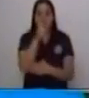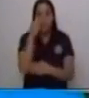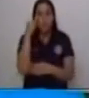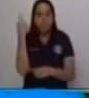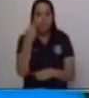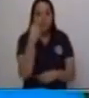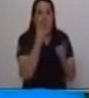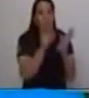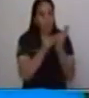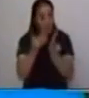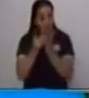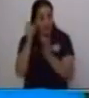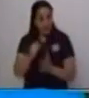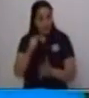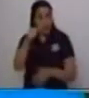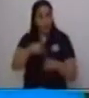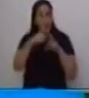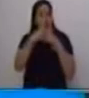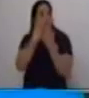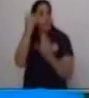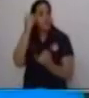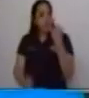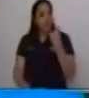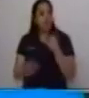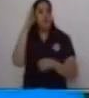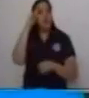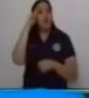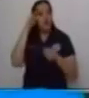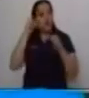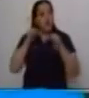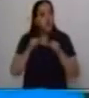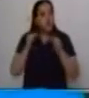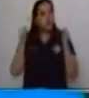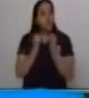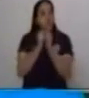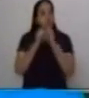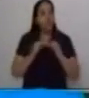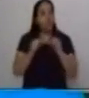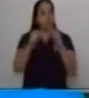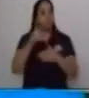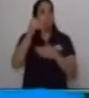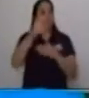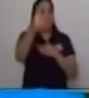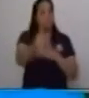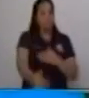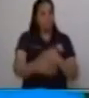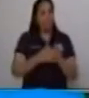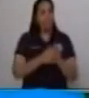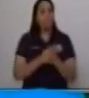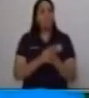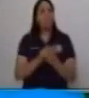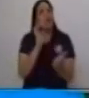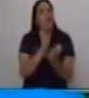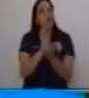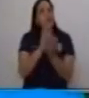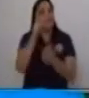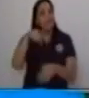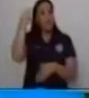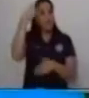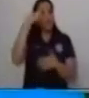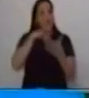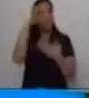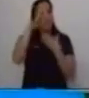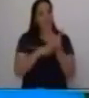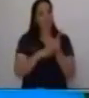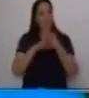recuerda que juntos saldremos adelante y te esperamos en tu programa aprendo en casa